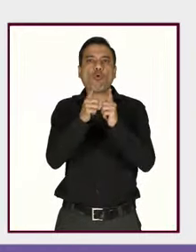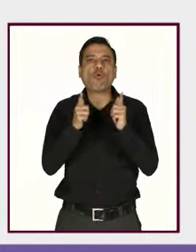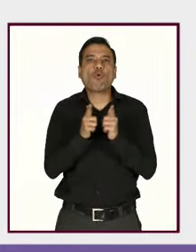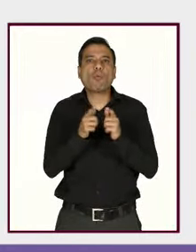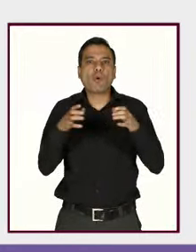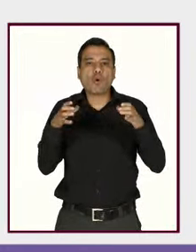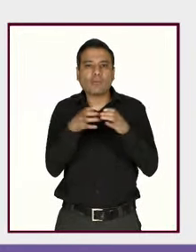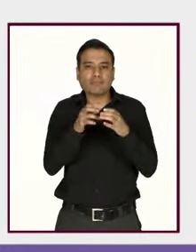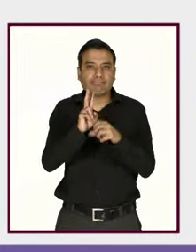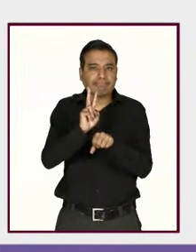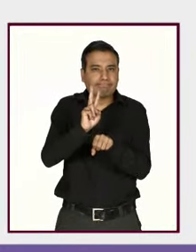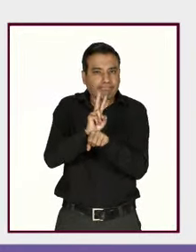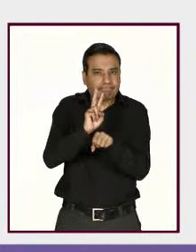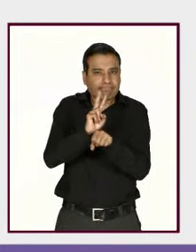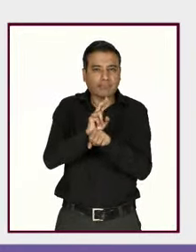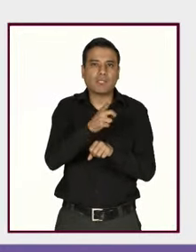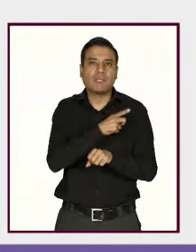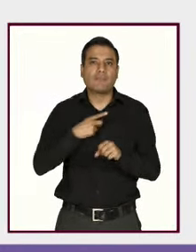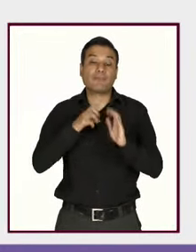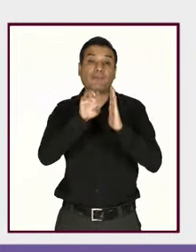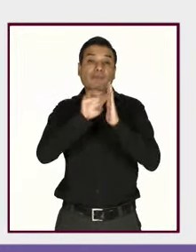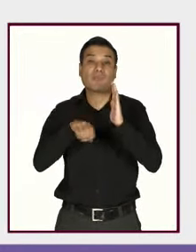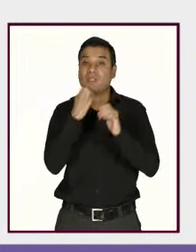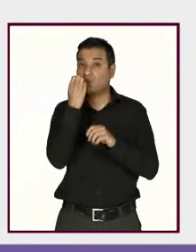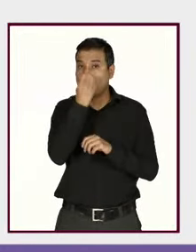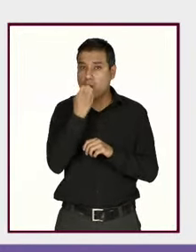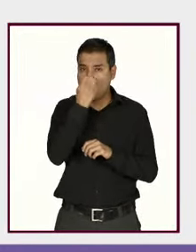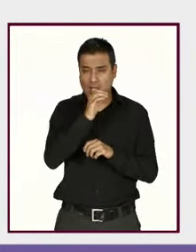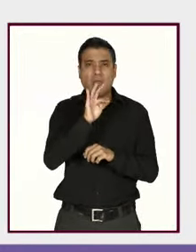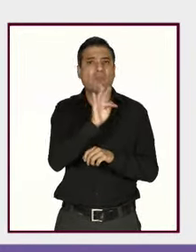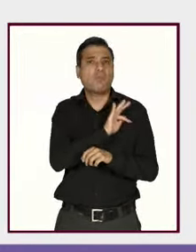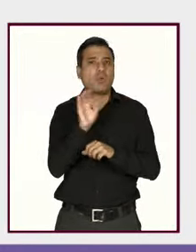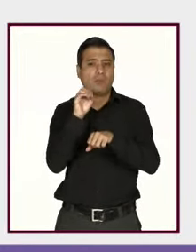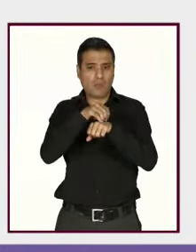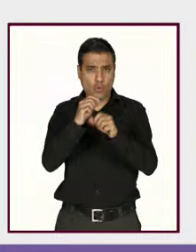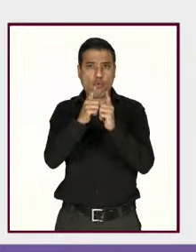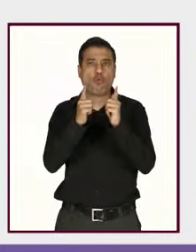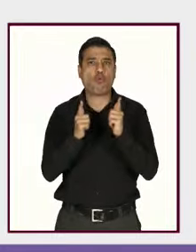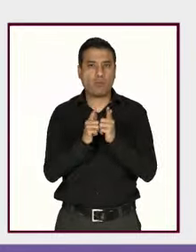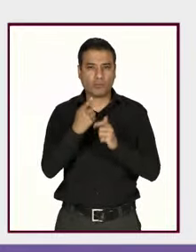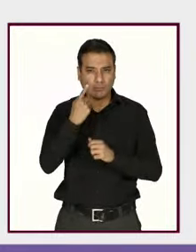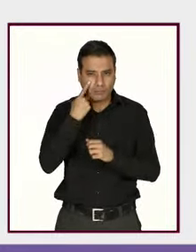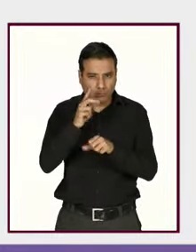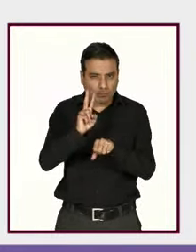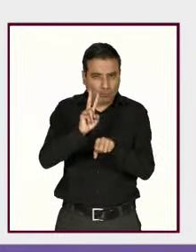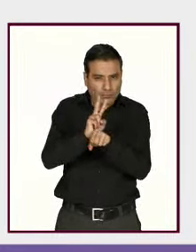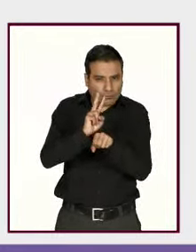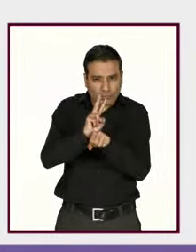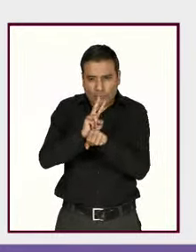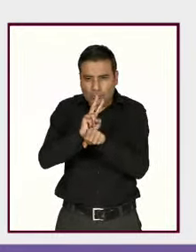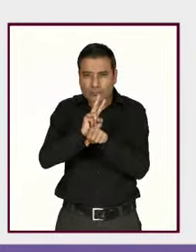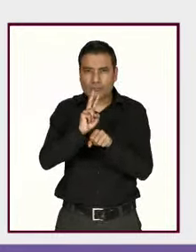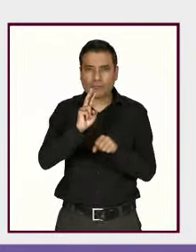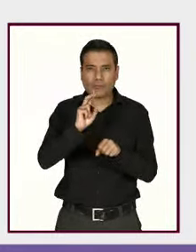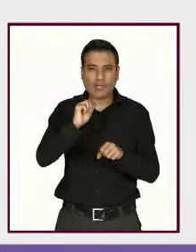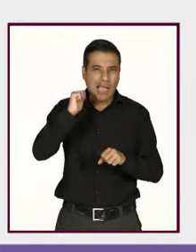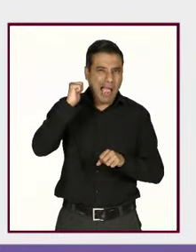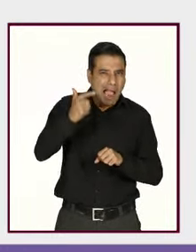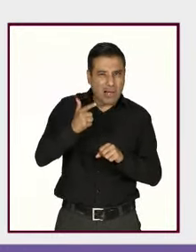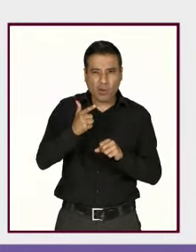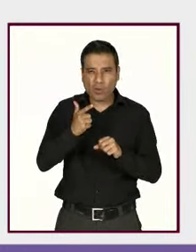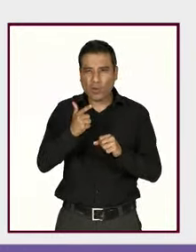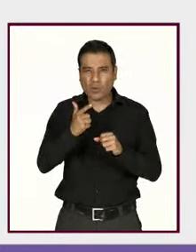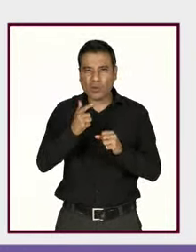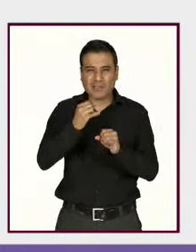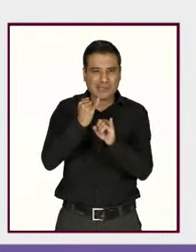escolares para vigilar analizar y promover la sanción social de medios de comunicación que